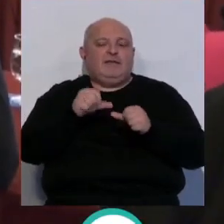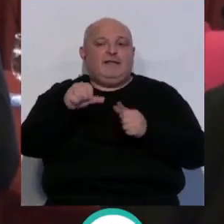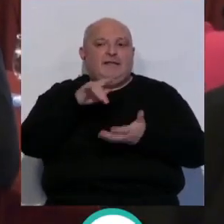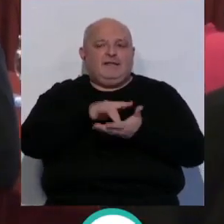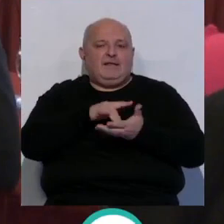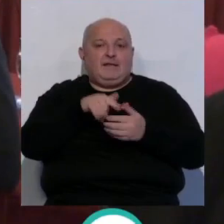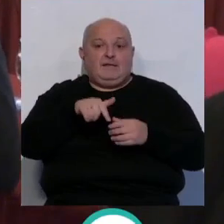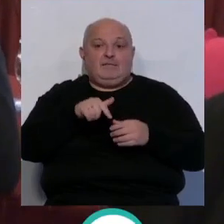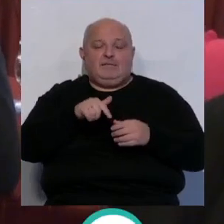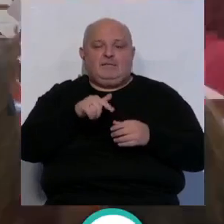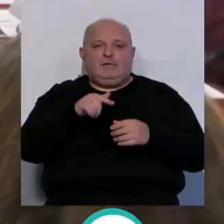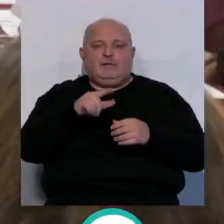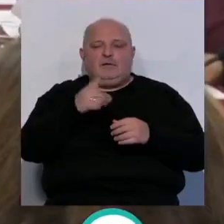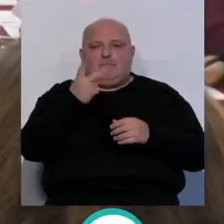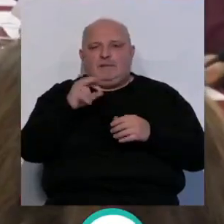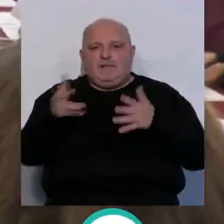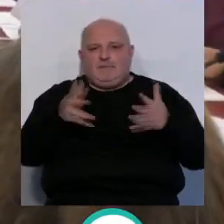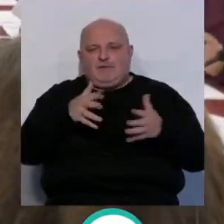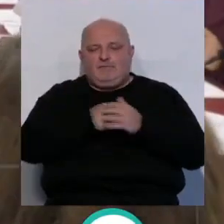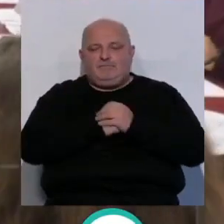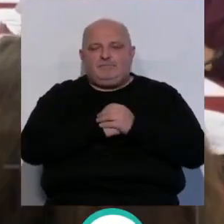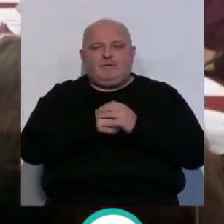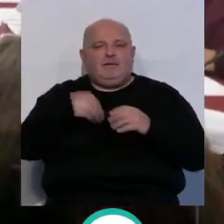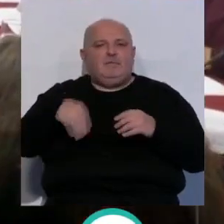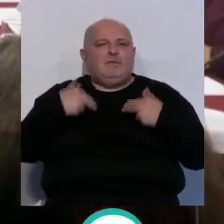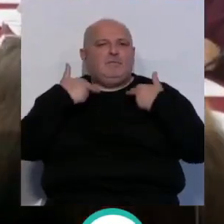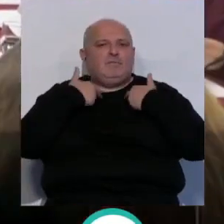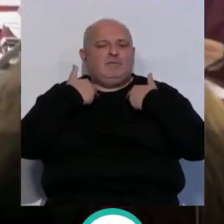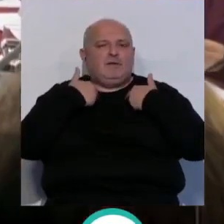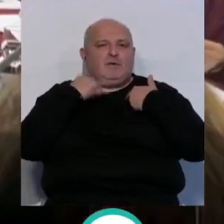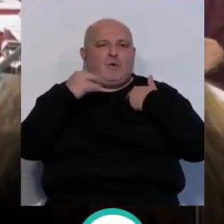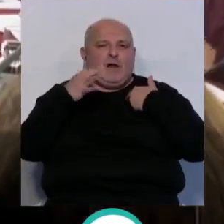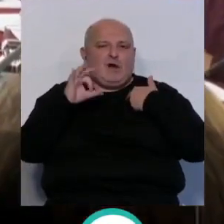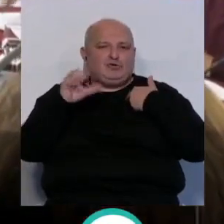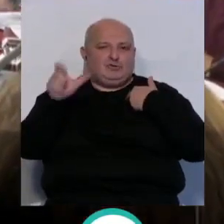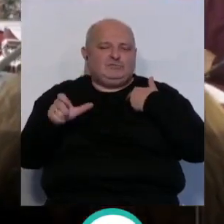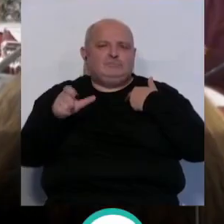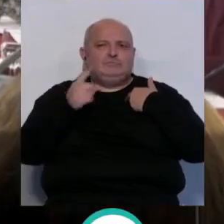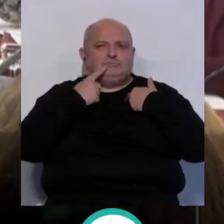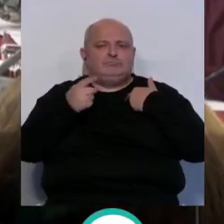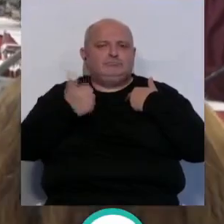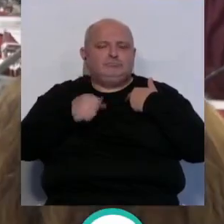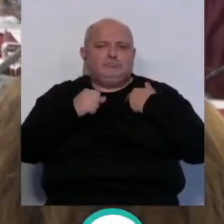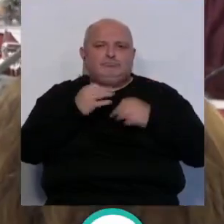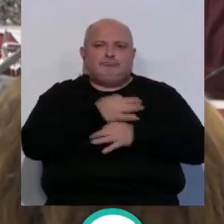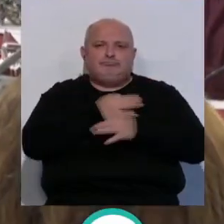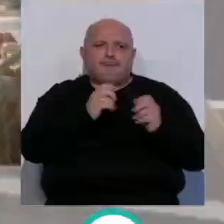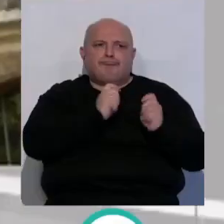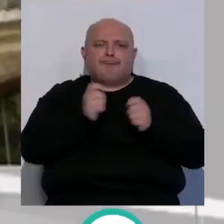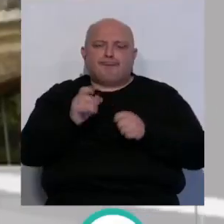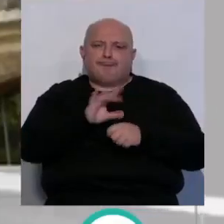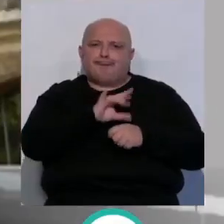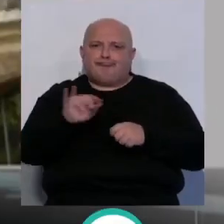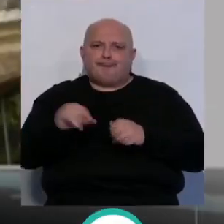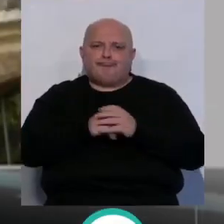celebrará en esta ocasión el 20 de marzo. El presidente de la Diputación, Juan Carlos Ruiz Boix, ha valorado el acierto de esta decisión.